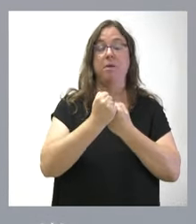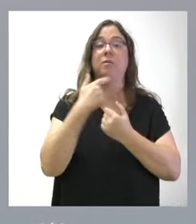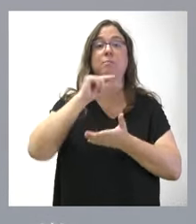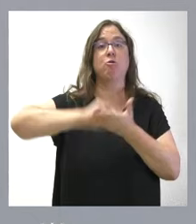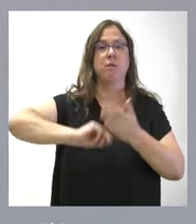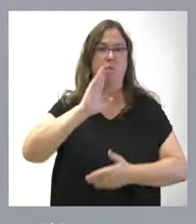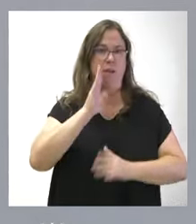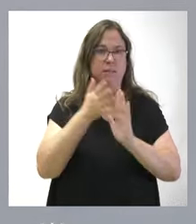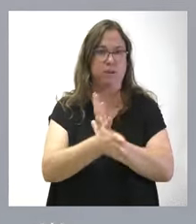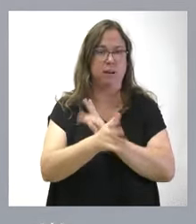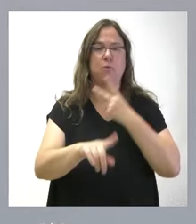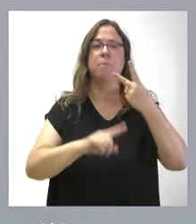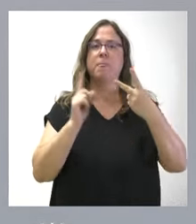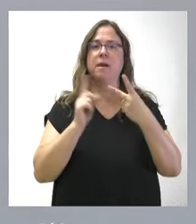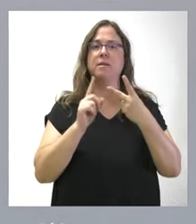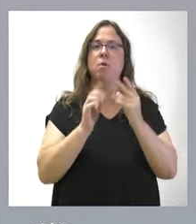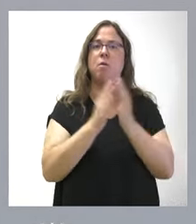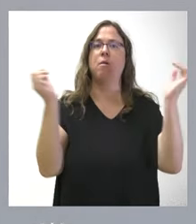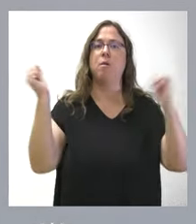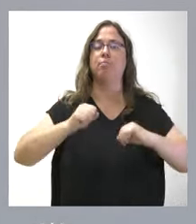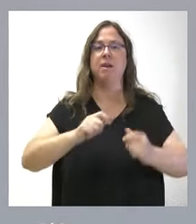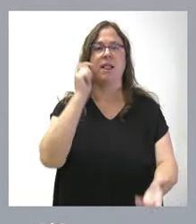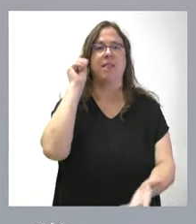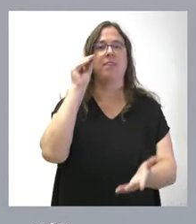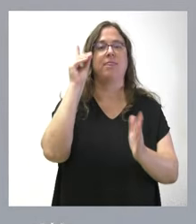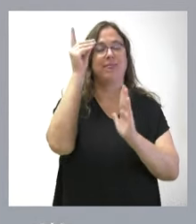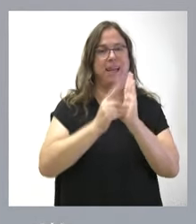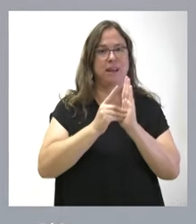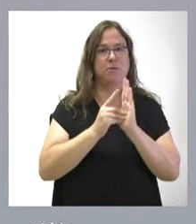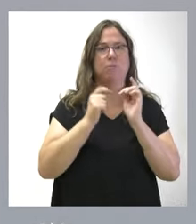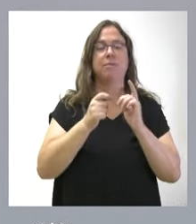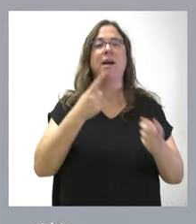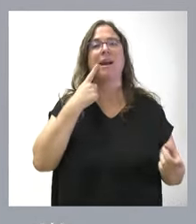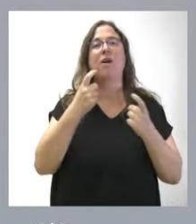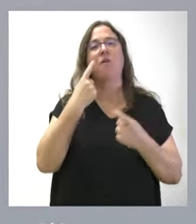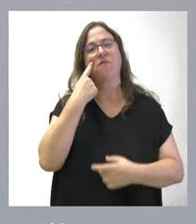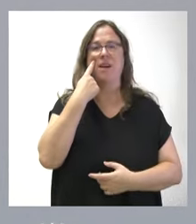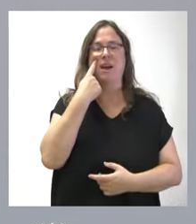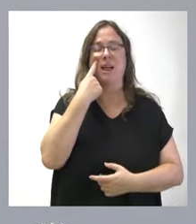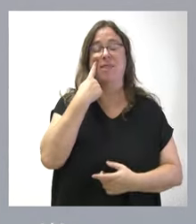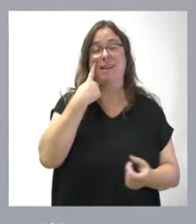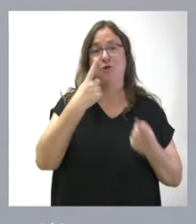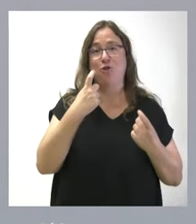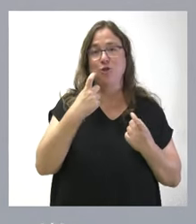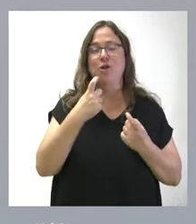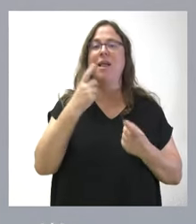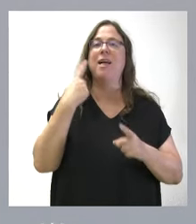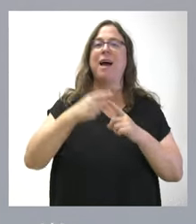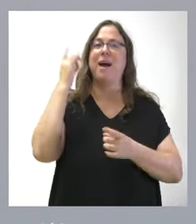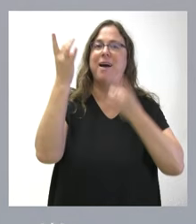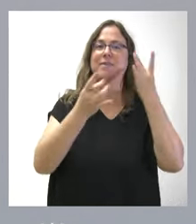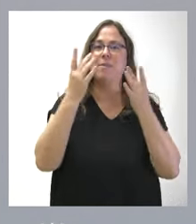descrito. En segundo lugar, se ha aprobado por decreto la regulación de la vigilancia, inspección y control de las actividades de